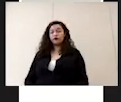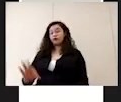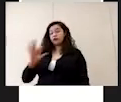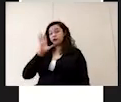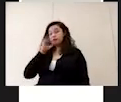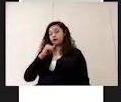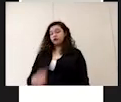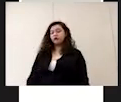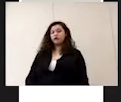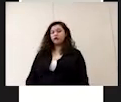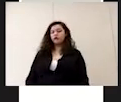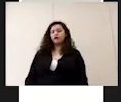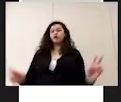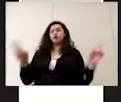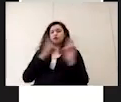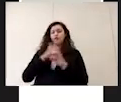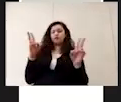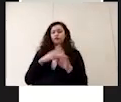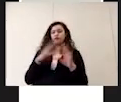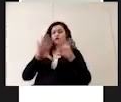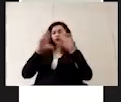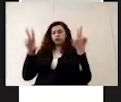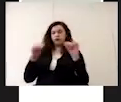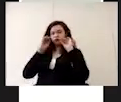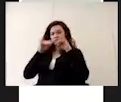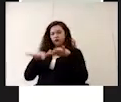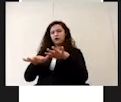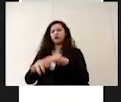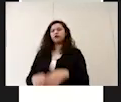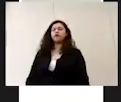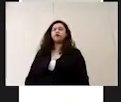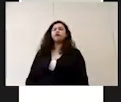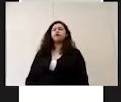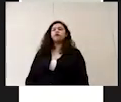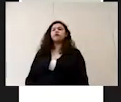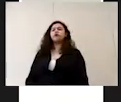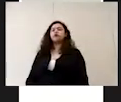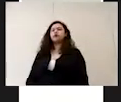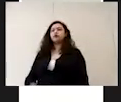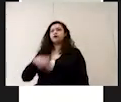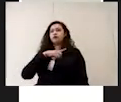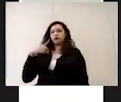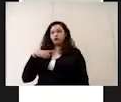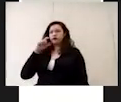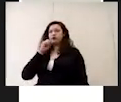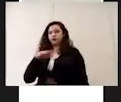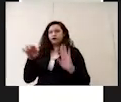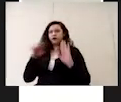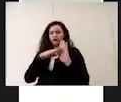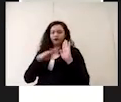y la ventilación es por aire acondicionado esto debe cumplir con los lineamientos establecidos